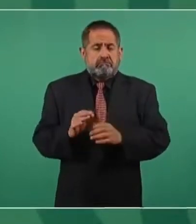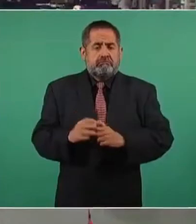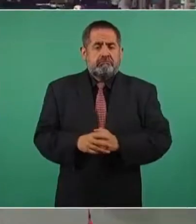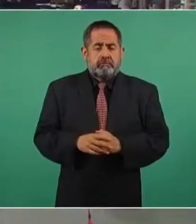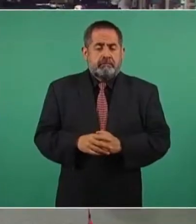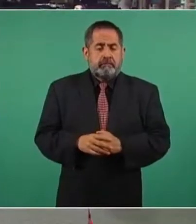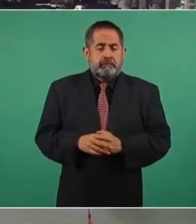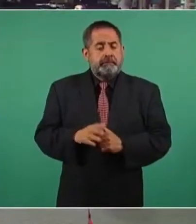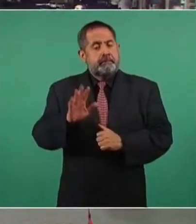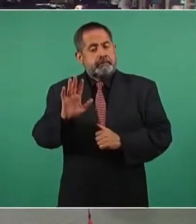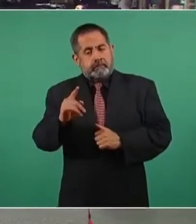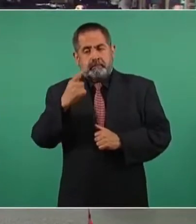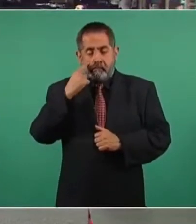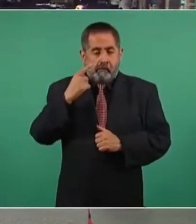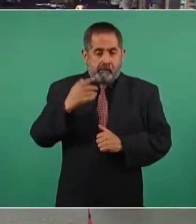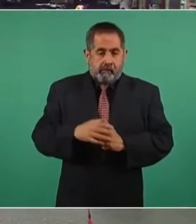antes